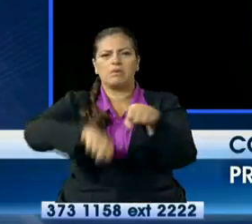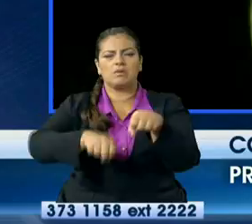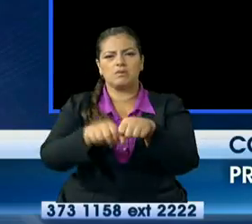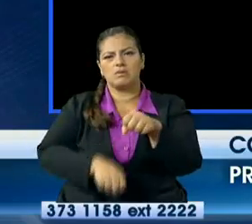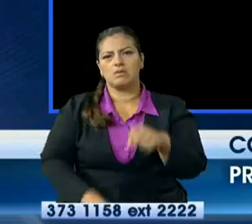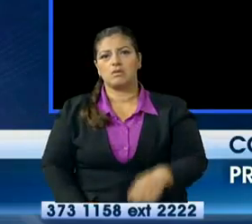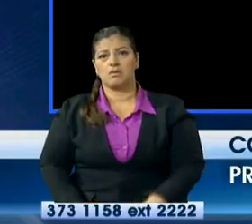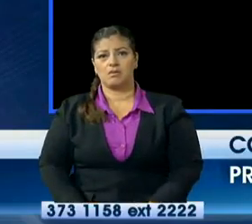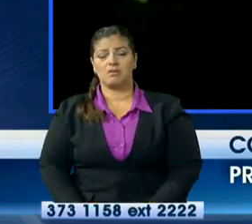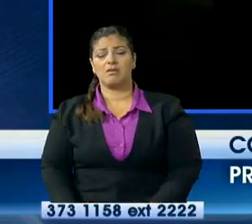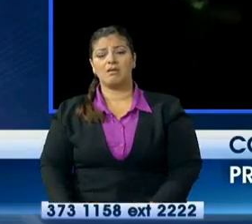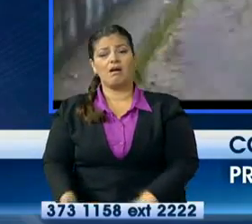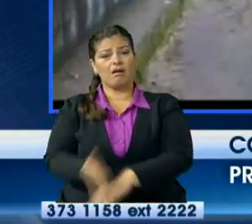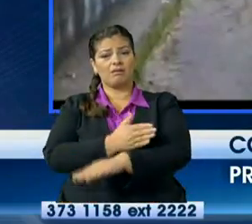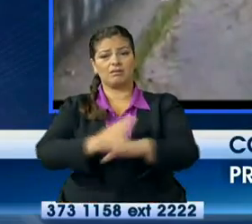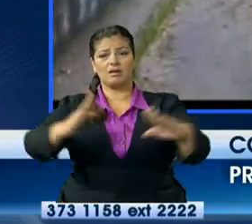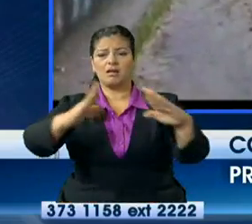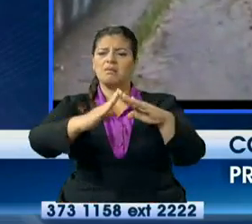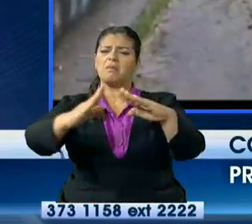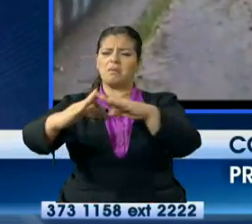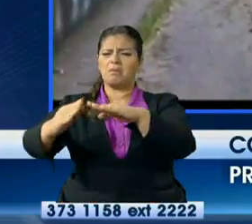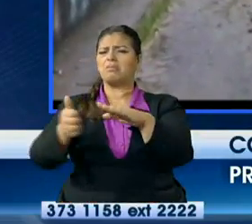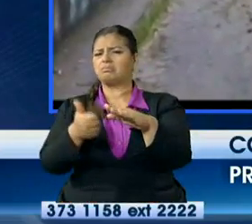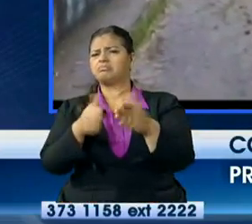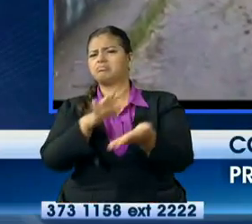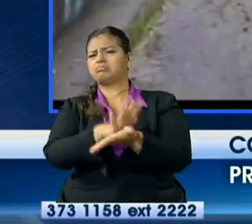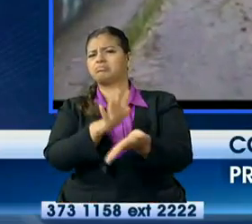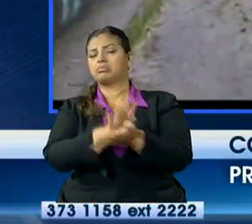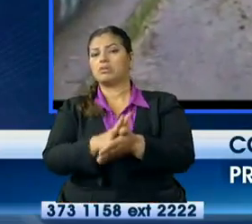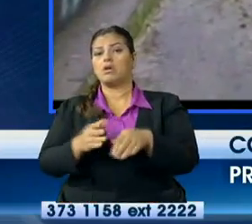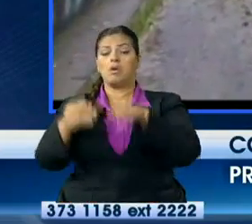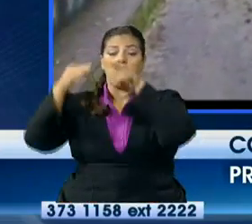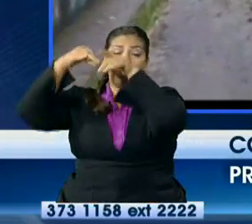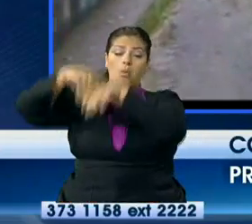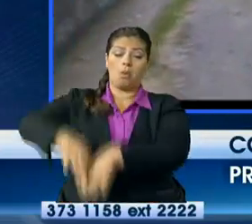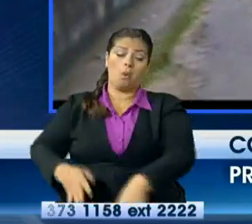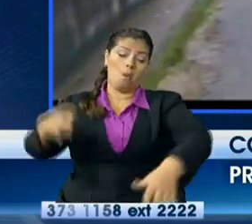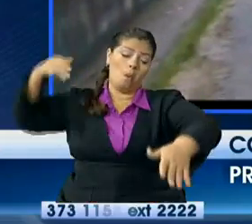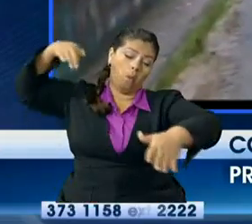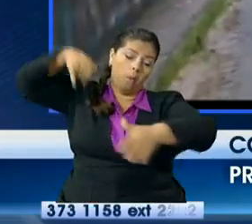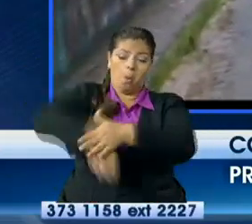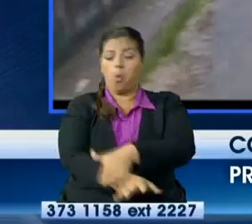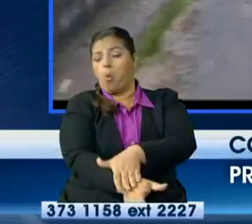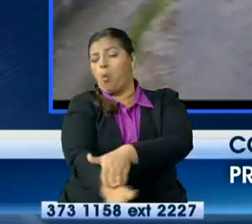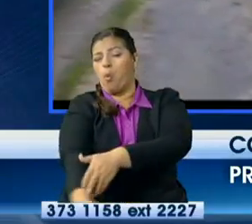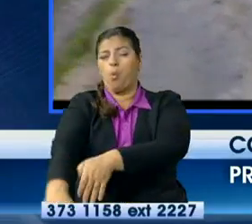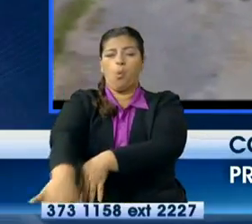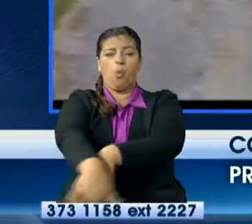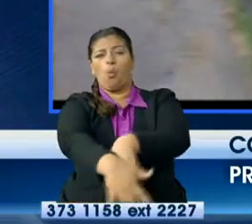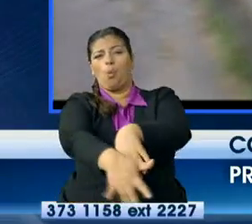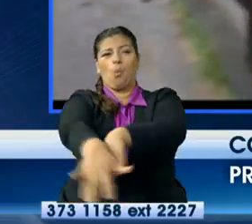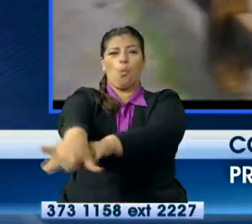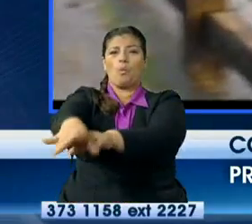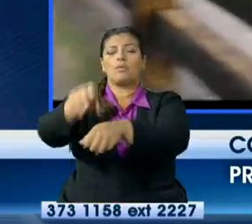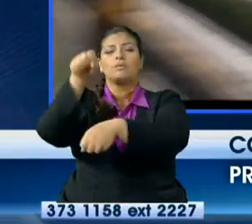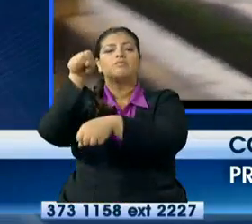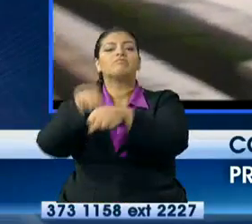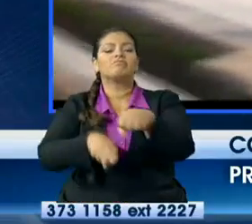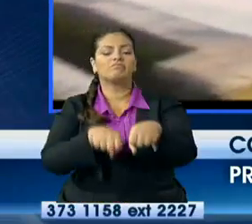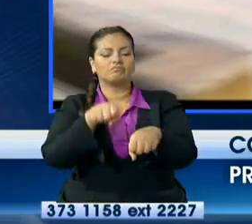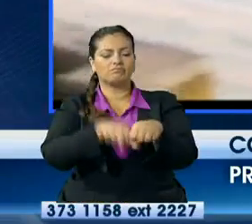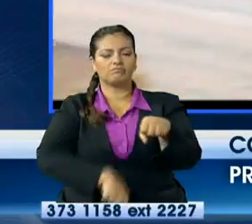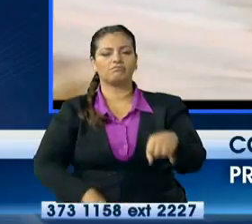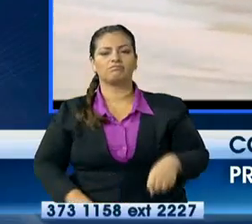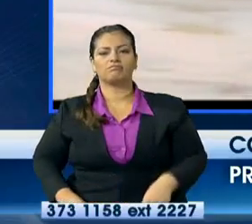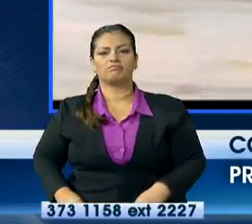las viviendas y prácticamente fue el río que se metió al centro poblado. Correcto. Y un volumen muy fuerte, que fue afectando a todo lo